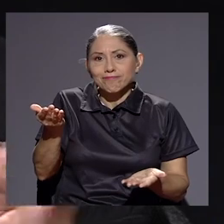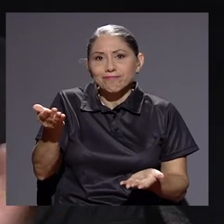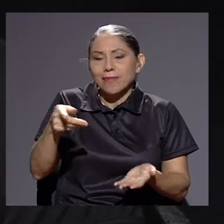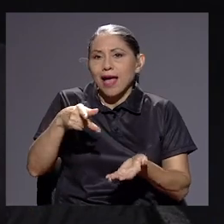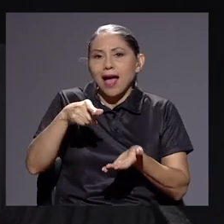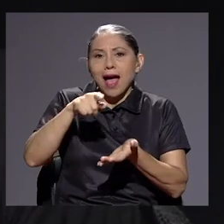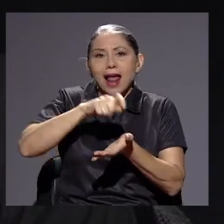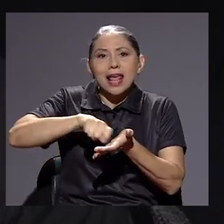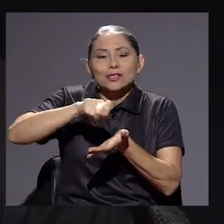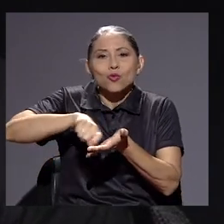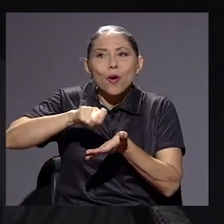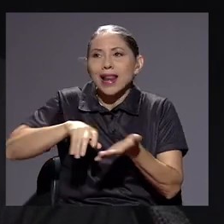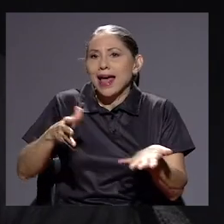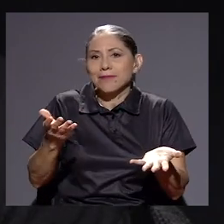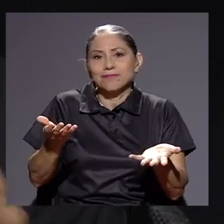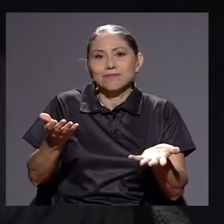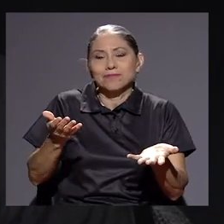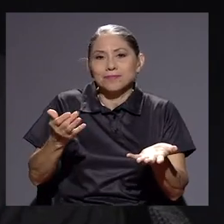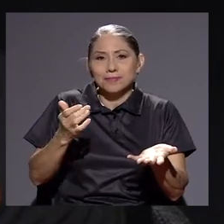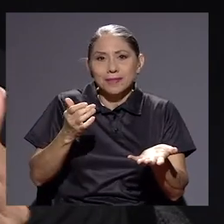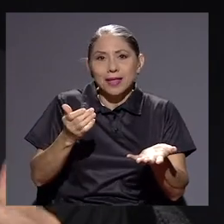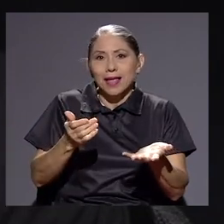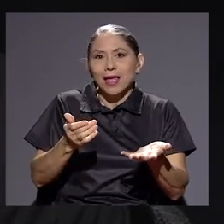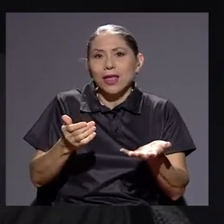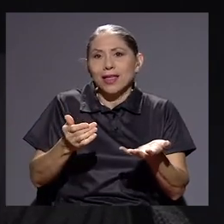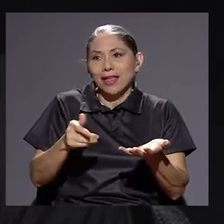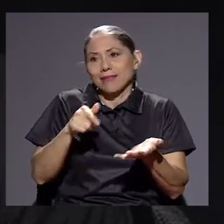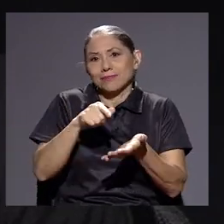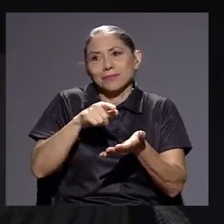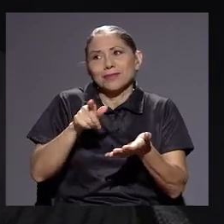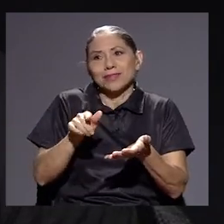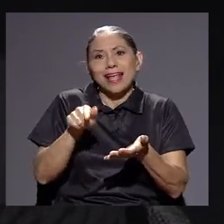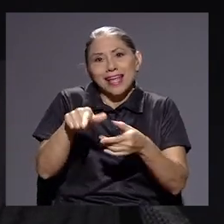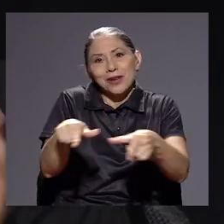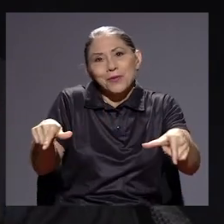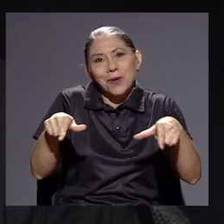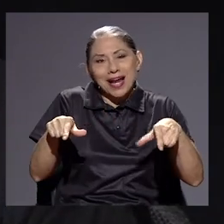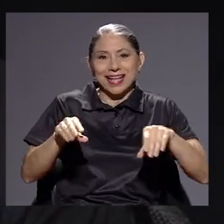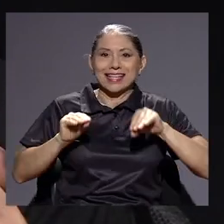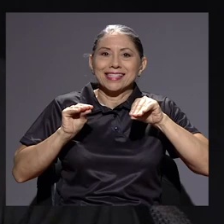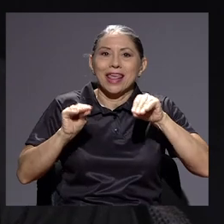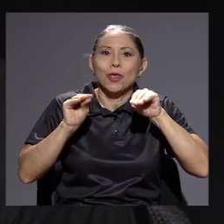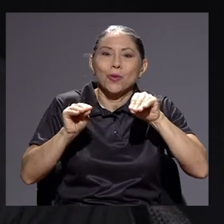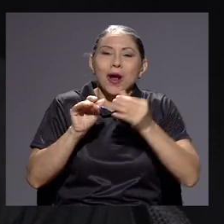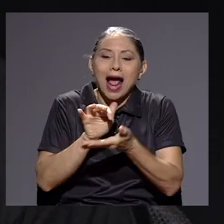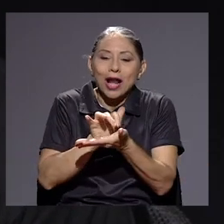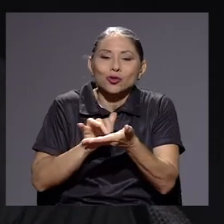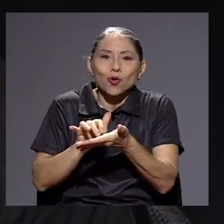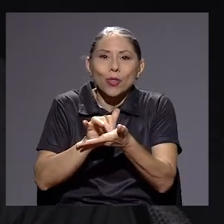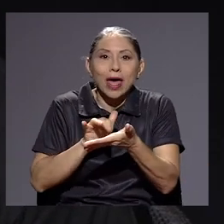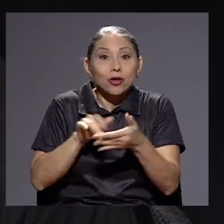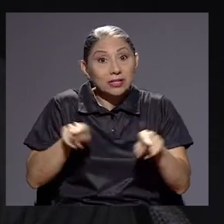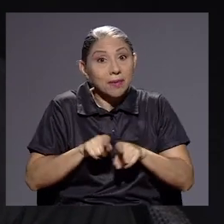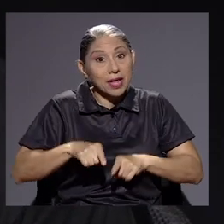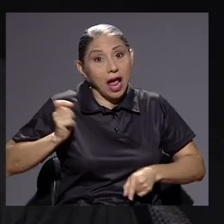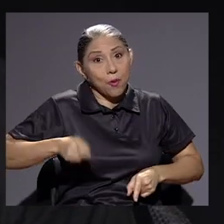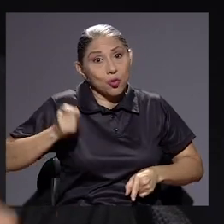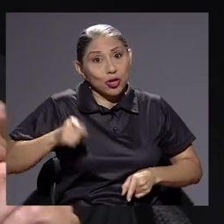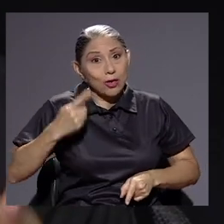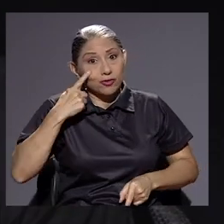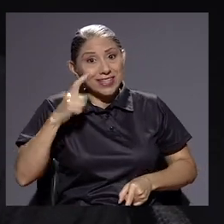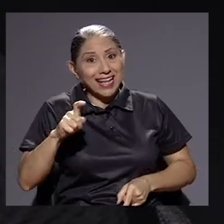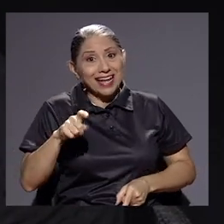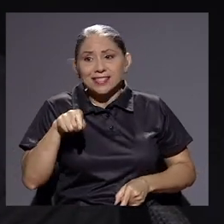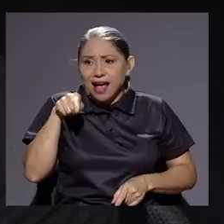digamos, donde se educa a los contadores, bueno, inclusive abogados fiscales, volvemos a lo mismo,